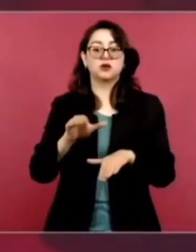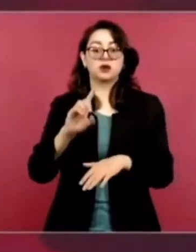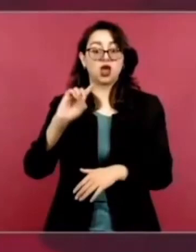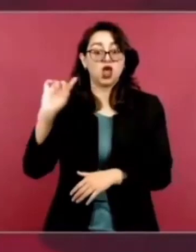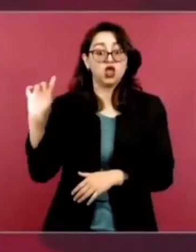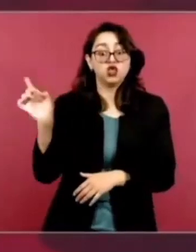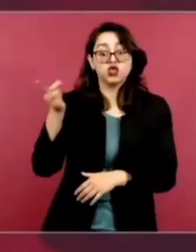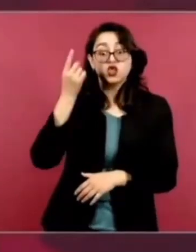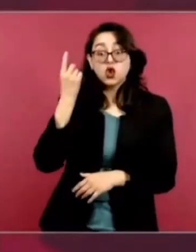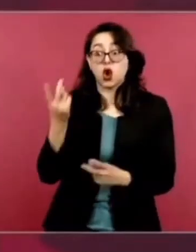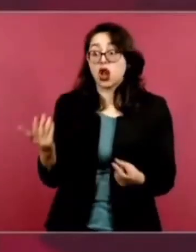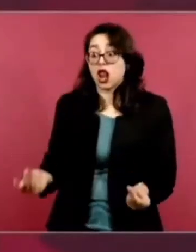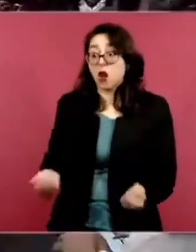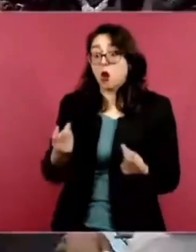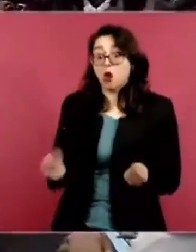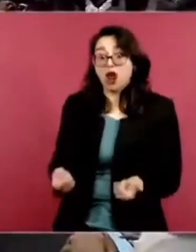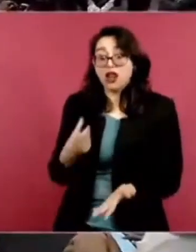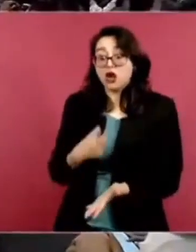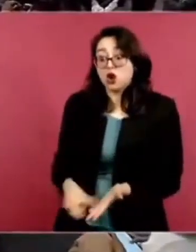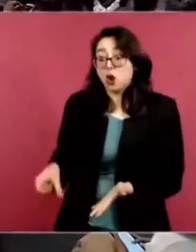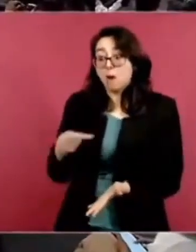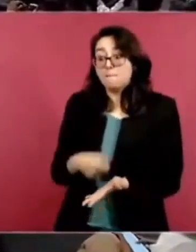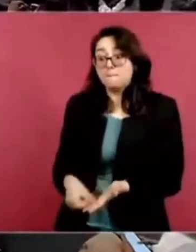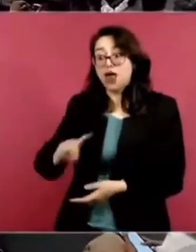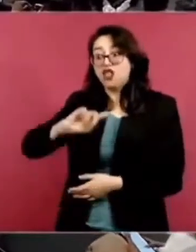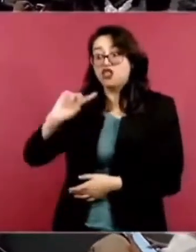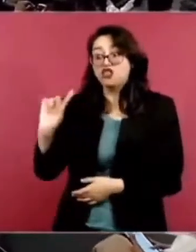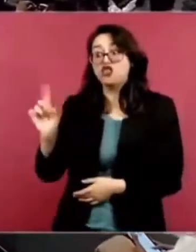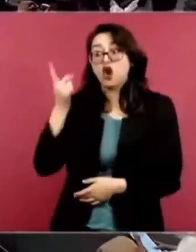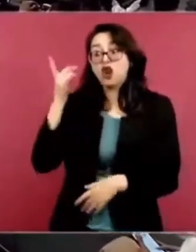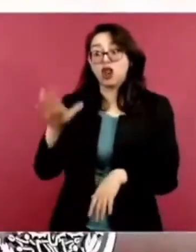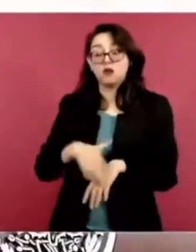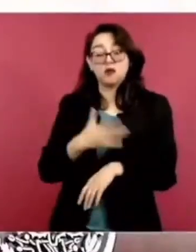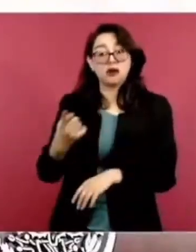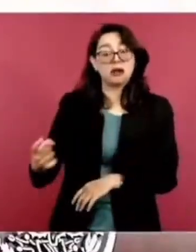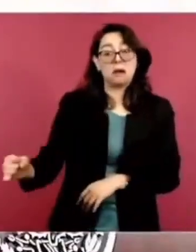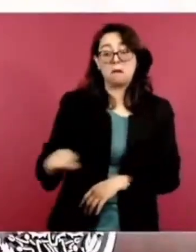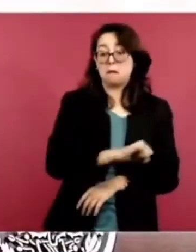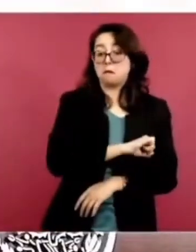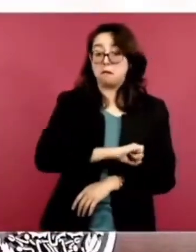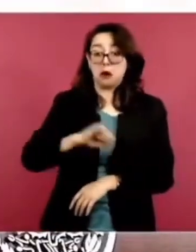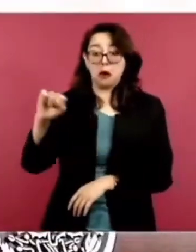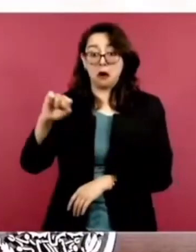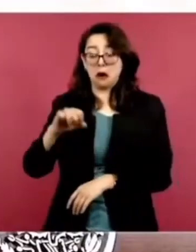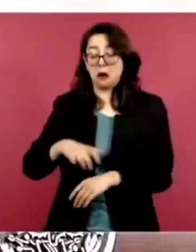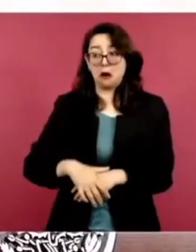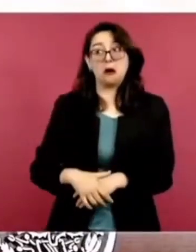Compren los dolaritos porque se va a ir a 25 pesos por dólar.